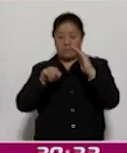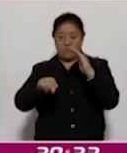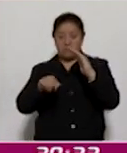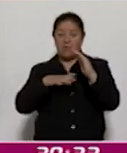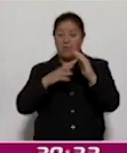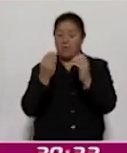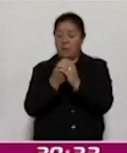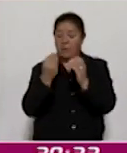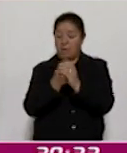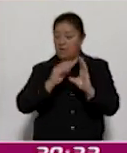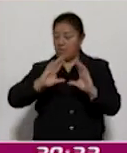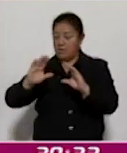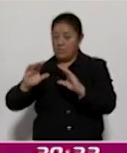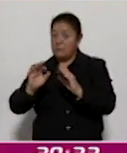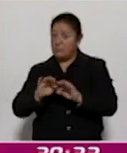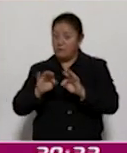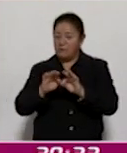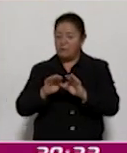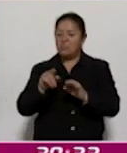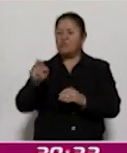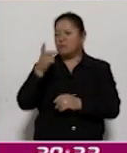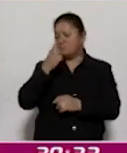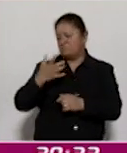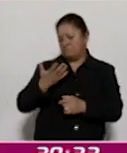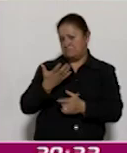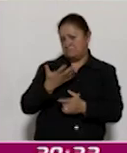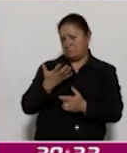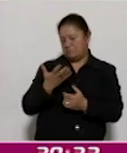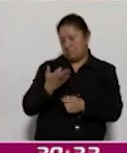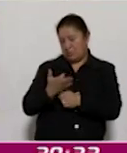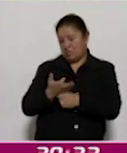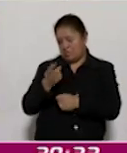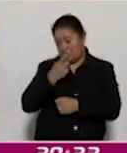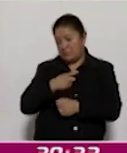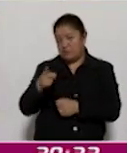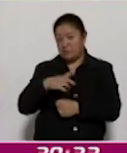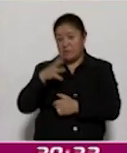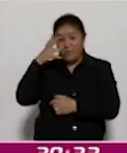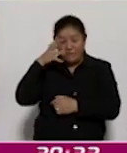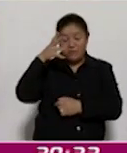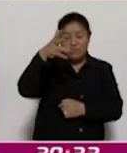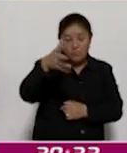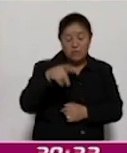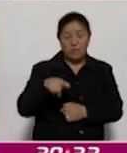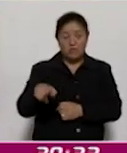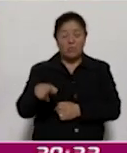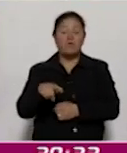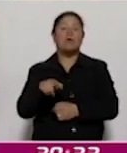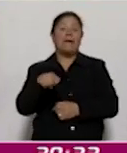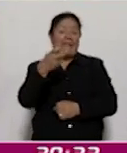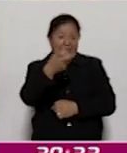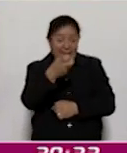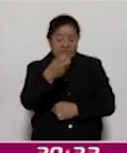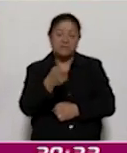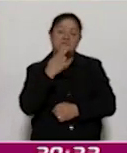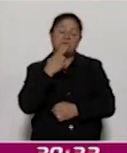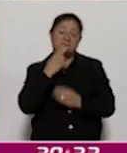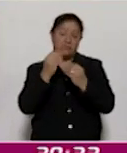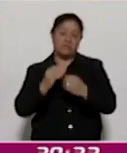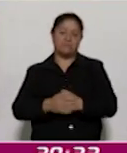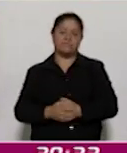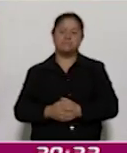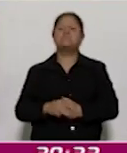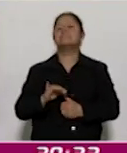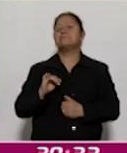usted, en años posteriores eso va a servir de mucho. Sí, bueno, esas son todas las apuestas ambientales. No son acciones que